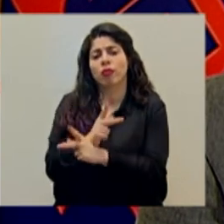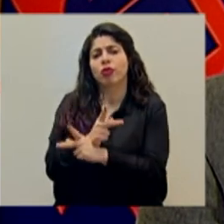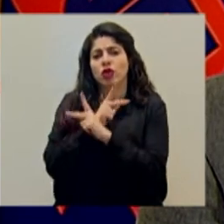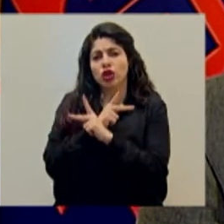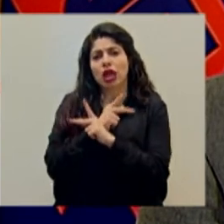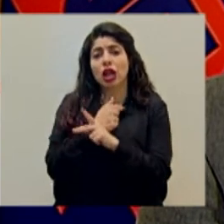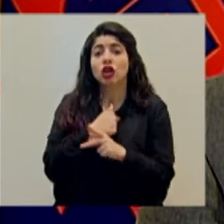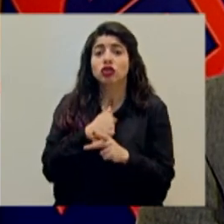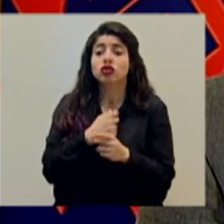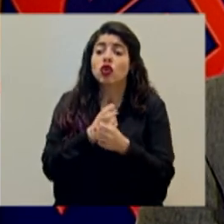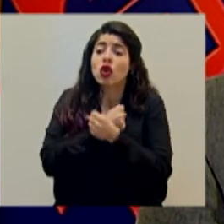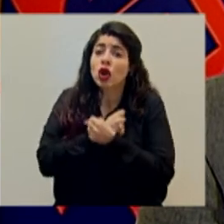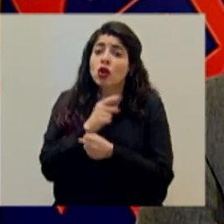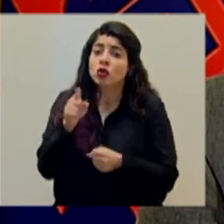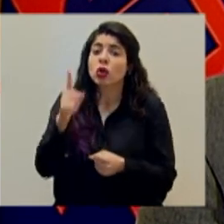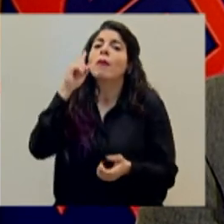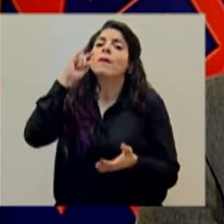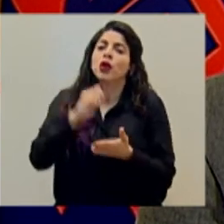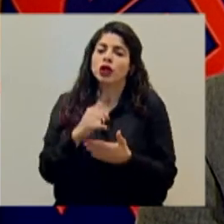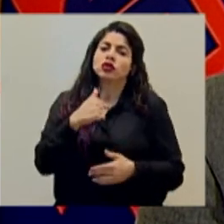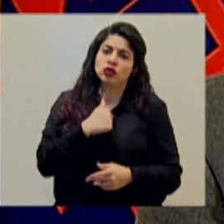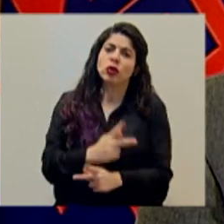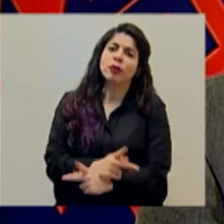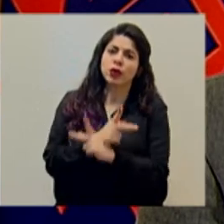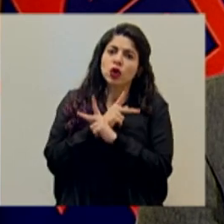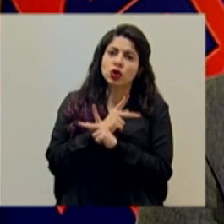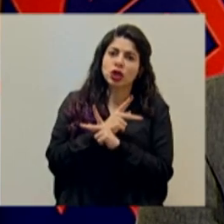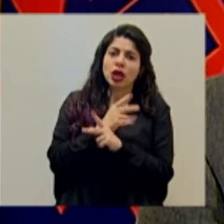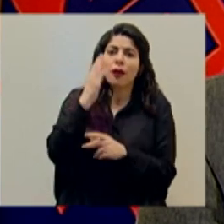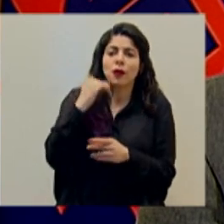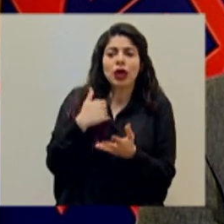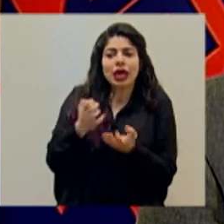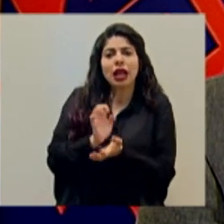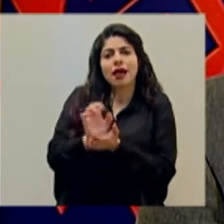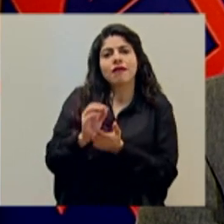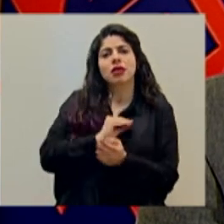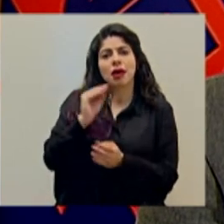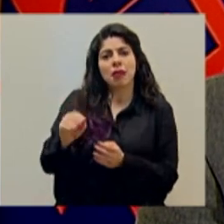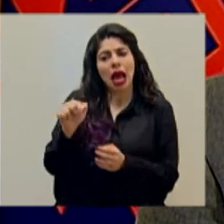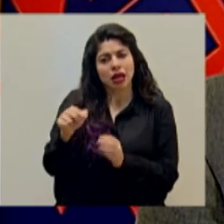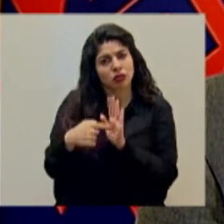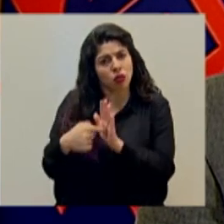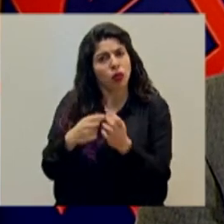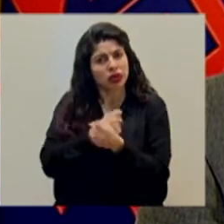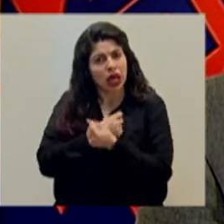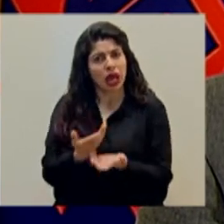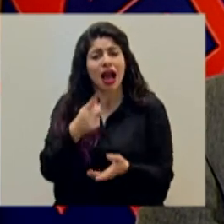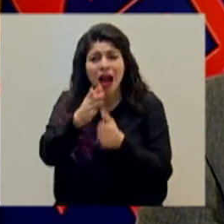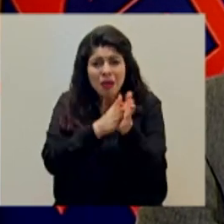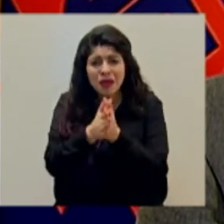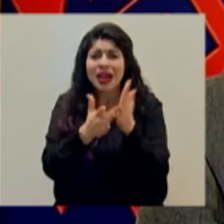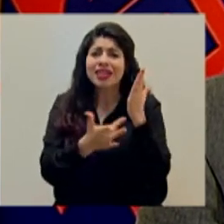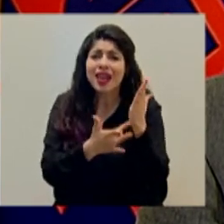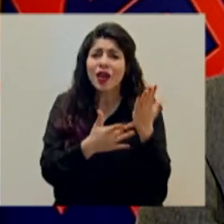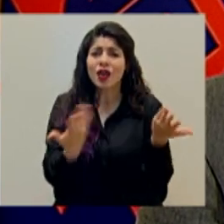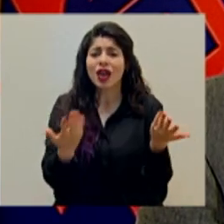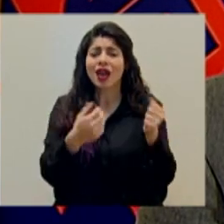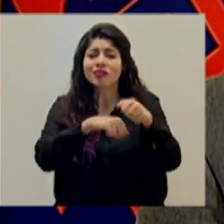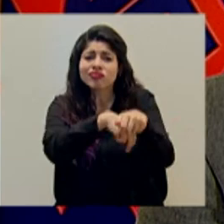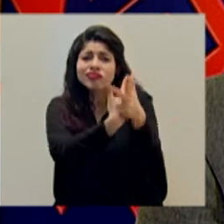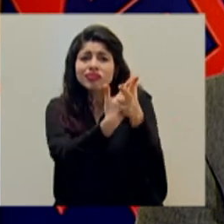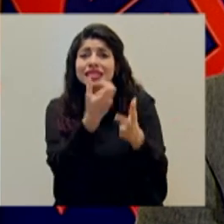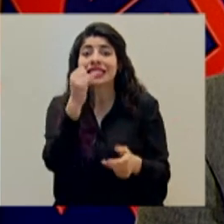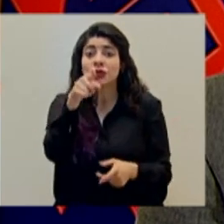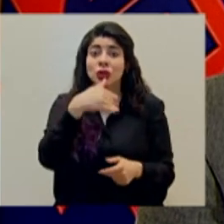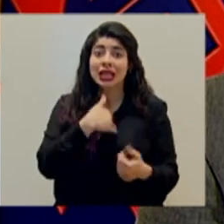expresado porque justamente estamos tratando de reducir el contagio. Aprovecha la tecnología, las videollamadas, si